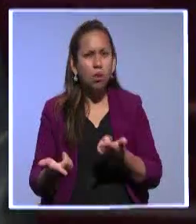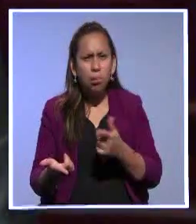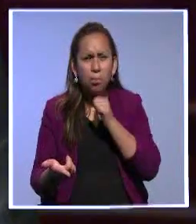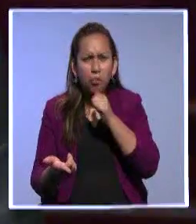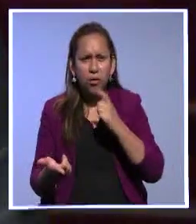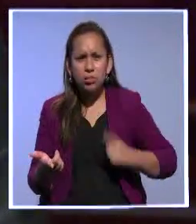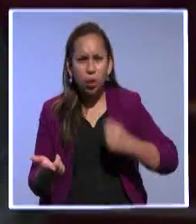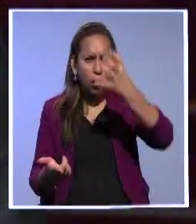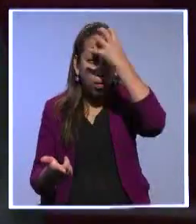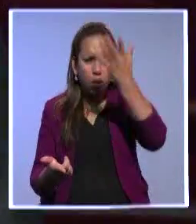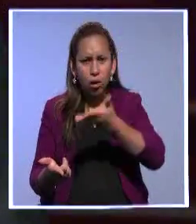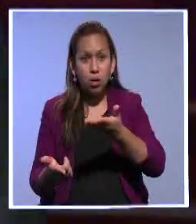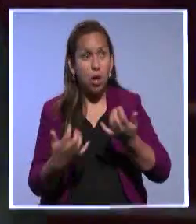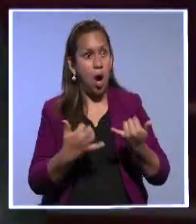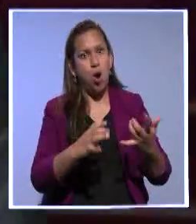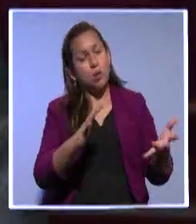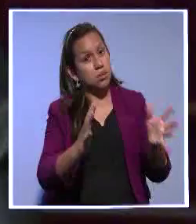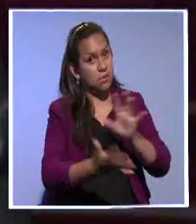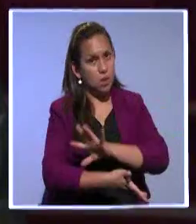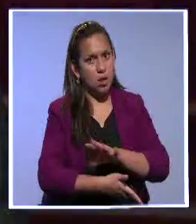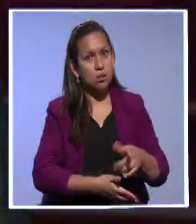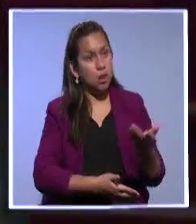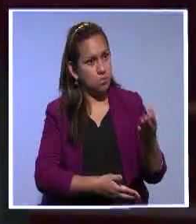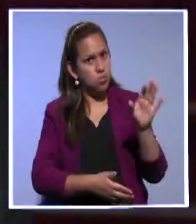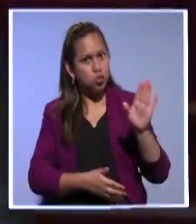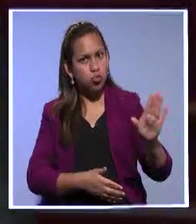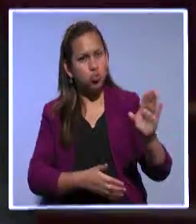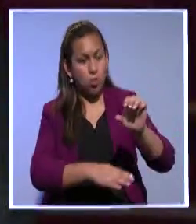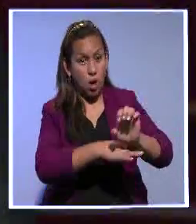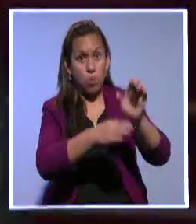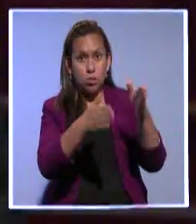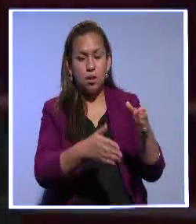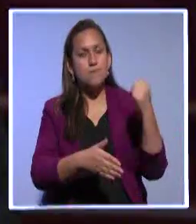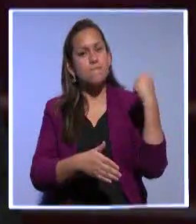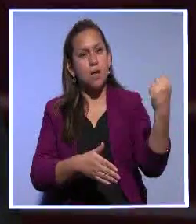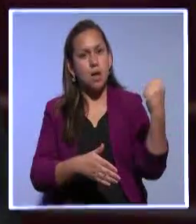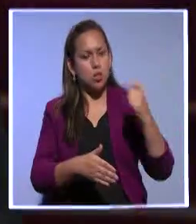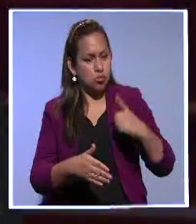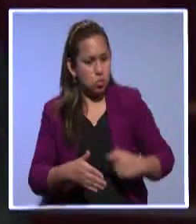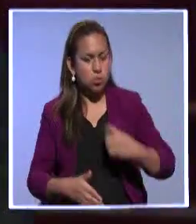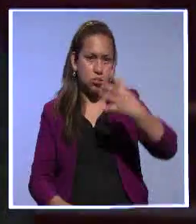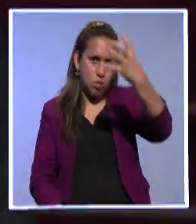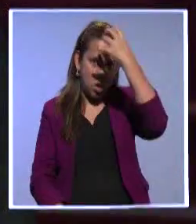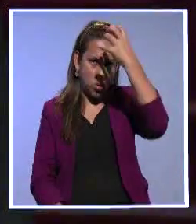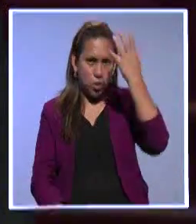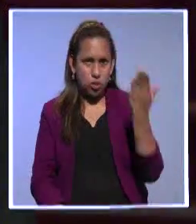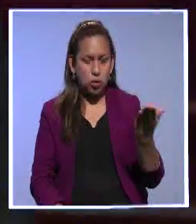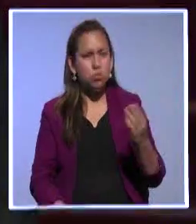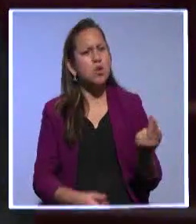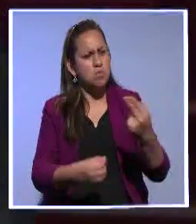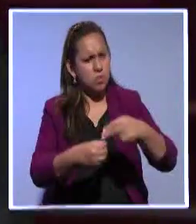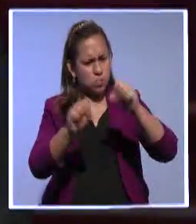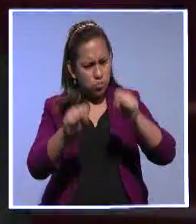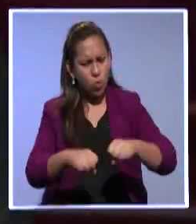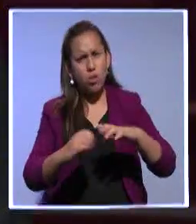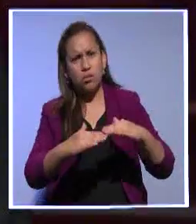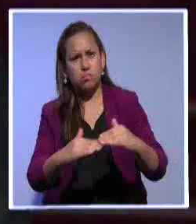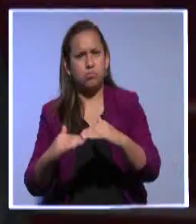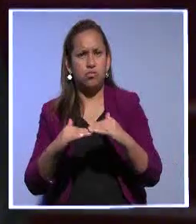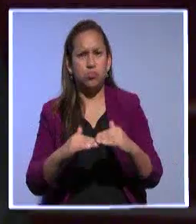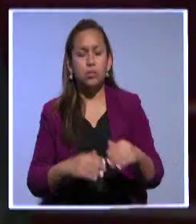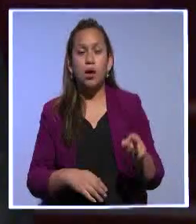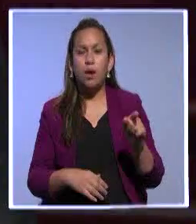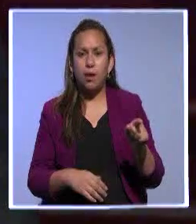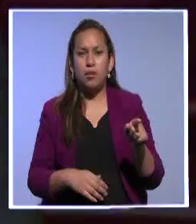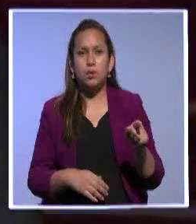una estabilidad democrática en función de la participación decisiva de los ciudadanos. Ahora, cuando uno dice esto, no quiere decir que todo está bien y tal vez creo que ese es el